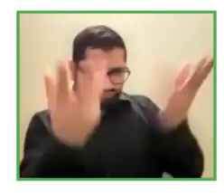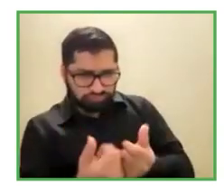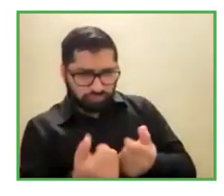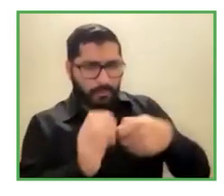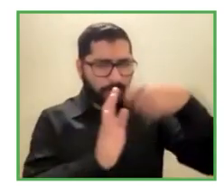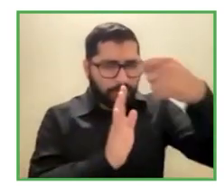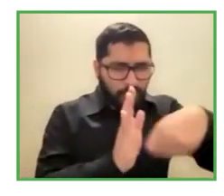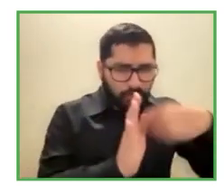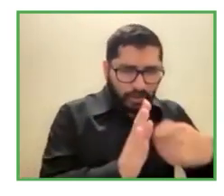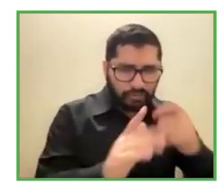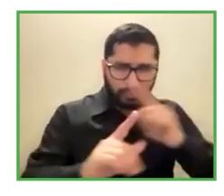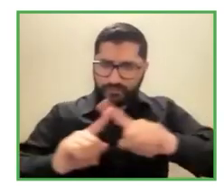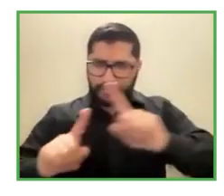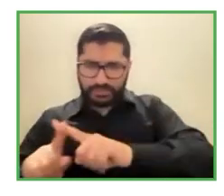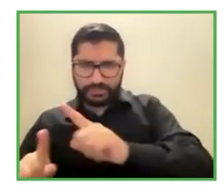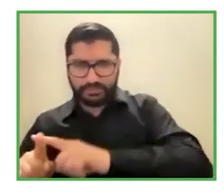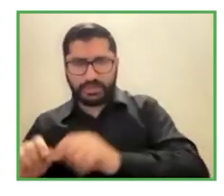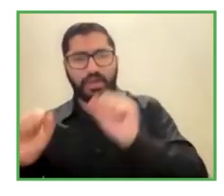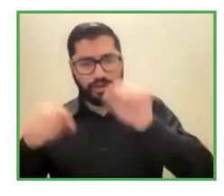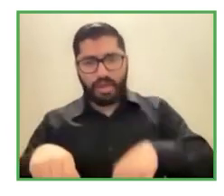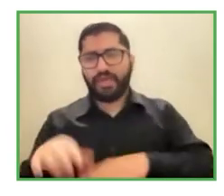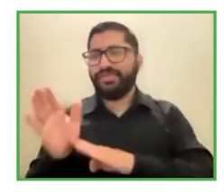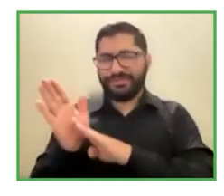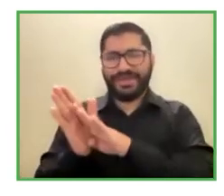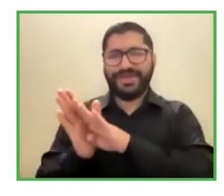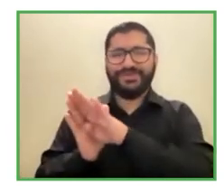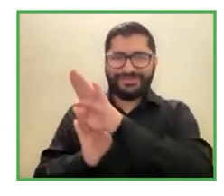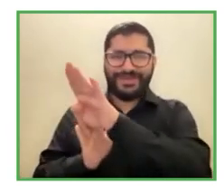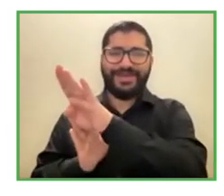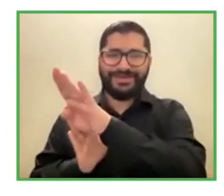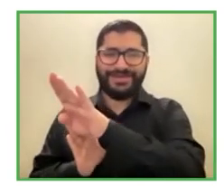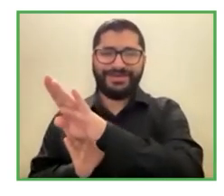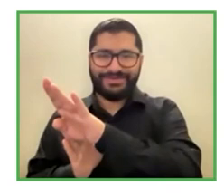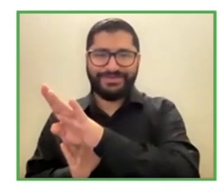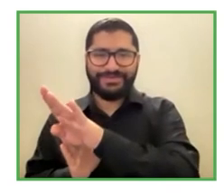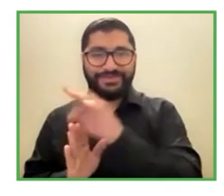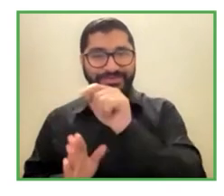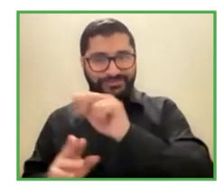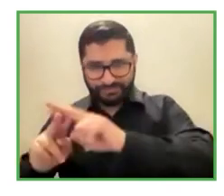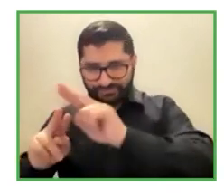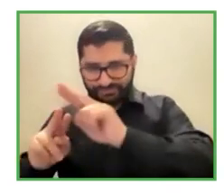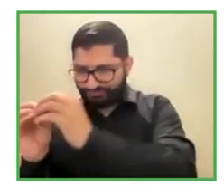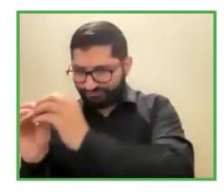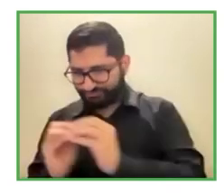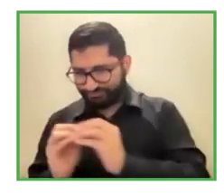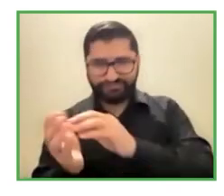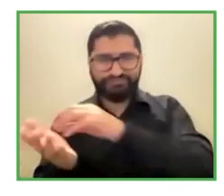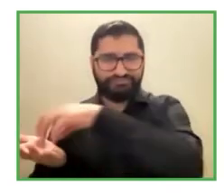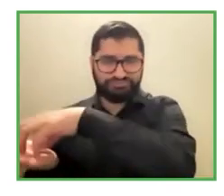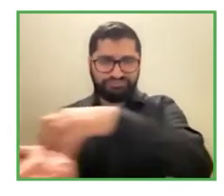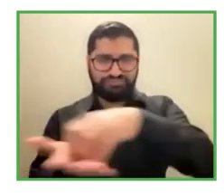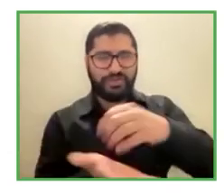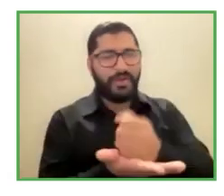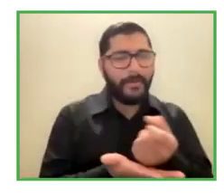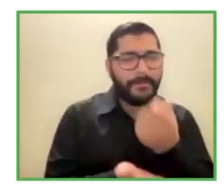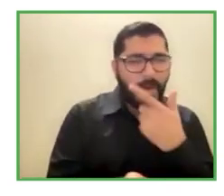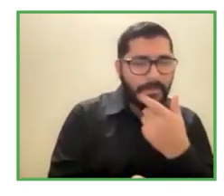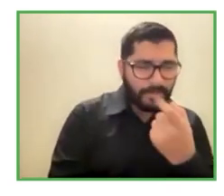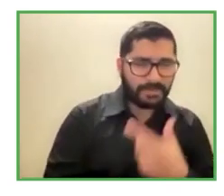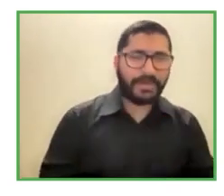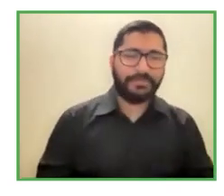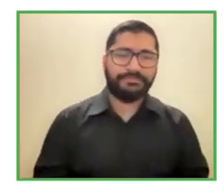de nuestros farmacéuticos y farmacéuticas y que hay muchas personas con sordera que